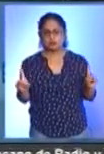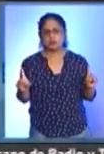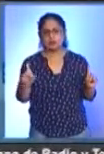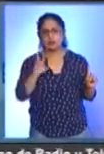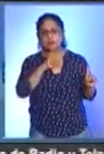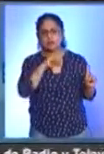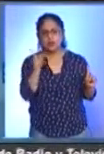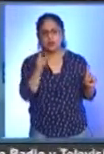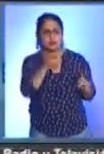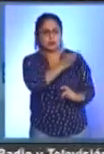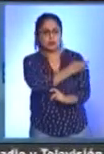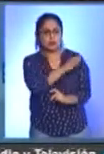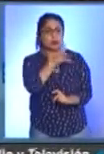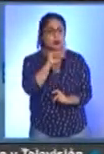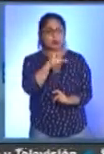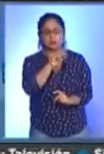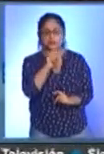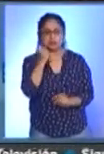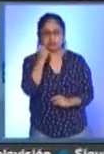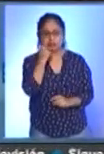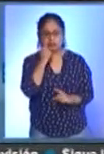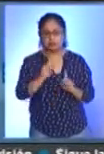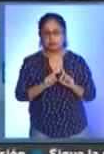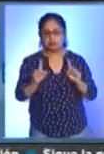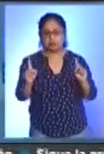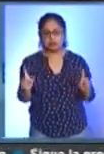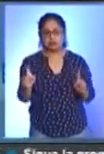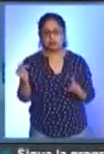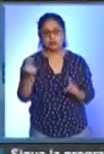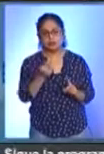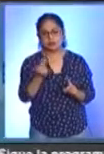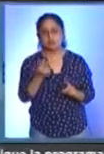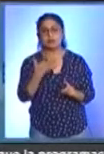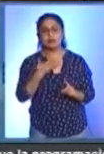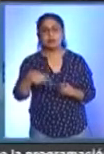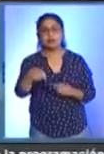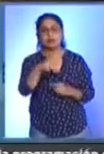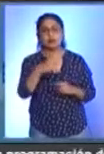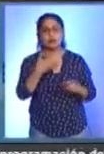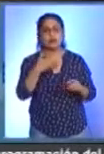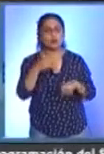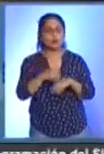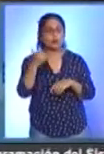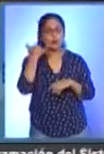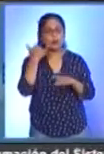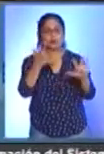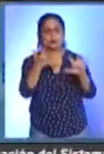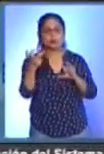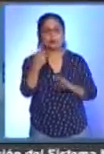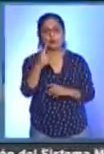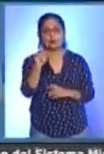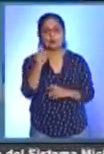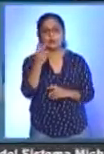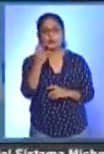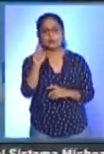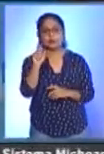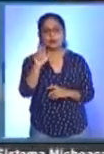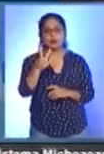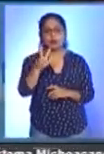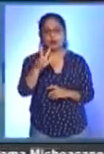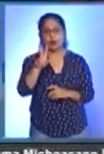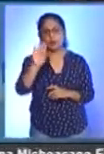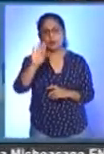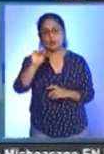de si fueron vacunados o no. Asimismo, mantiene a disposición de la ciudadanía el 800-123-2890 con 11